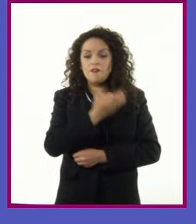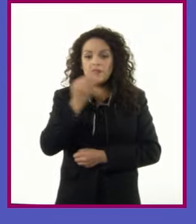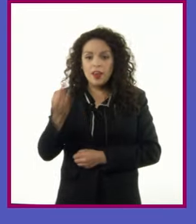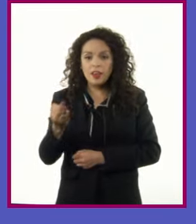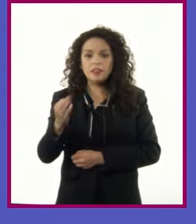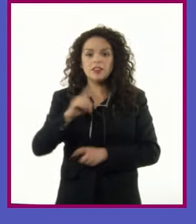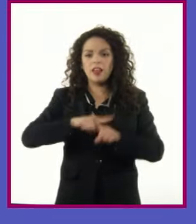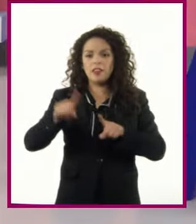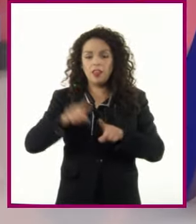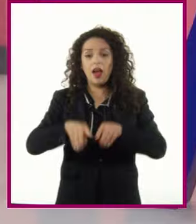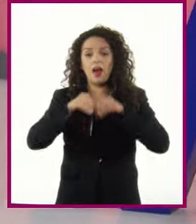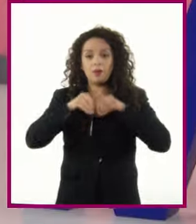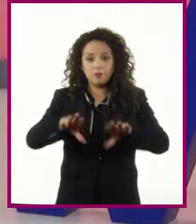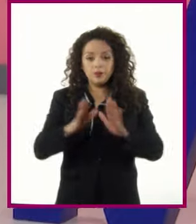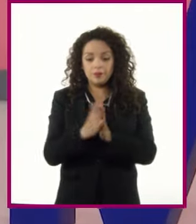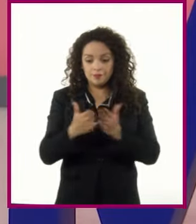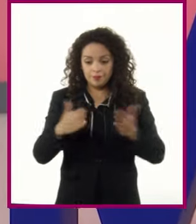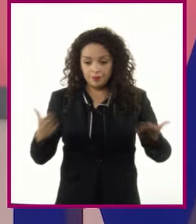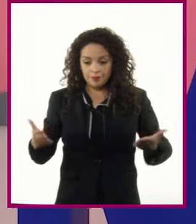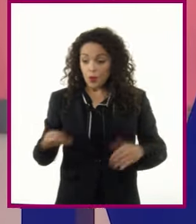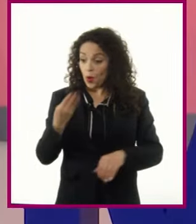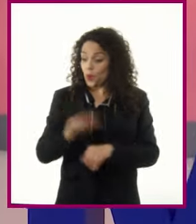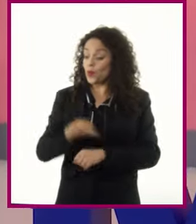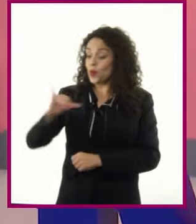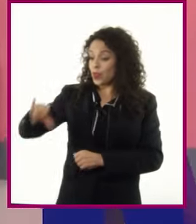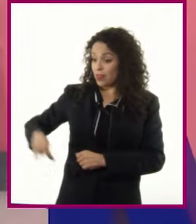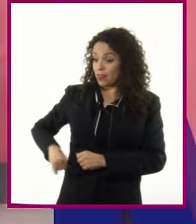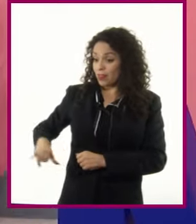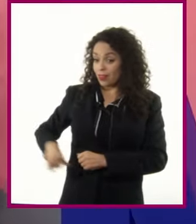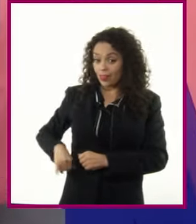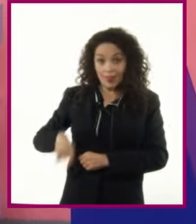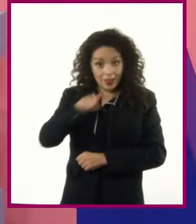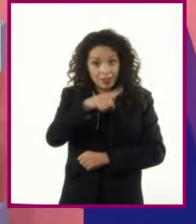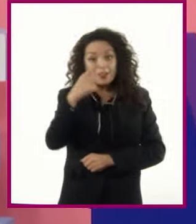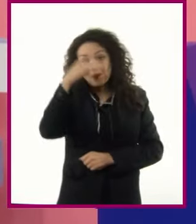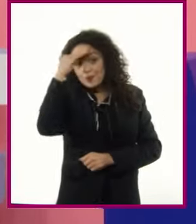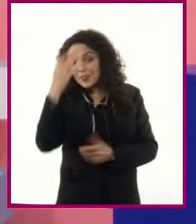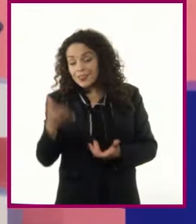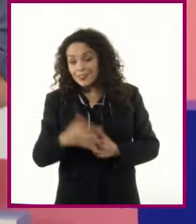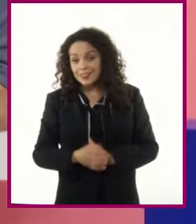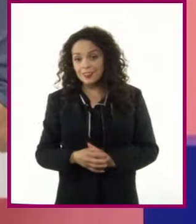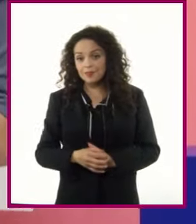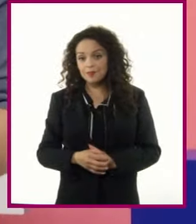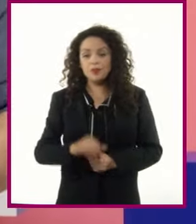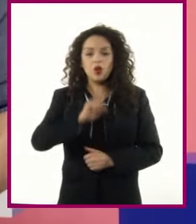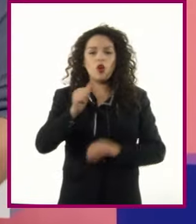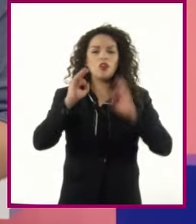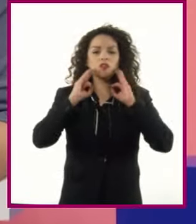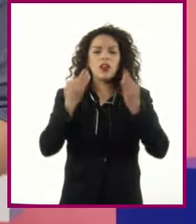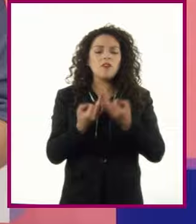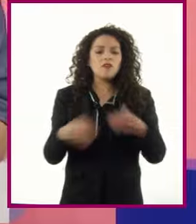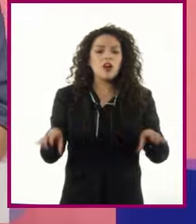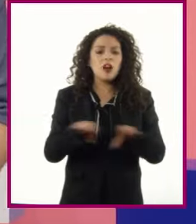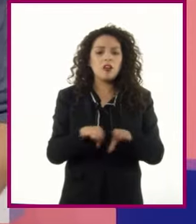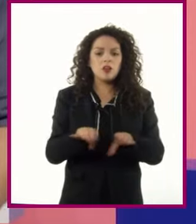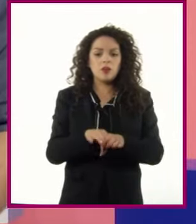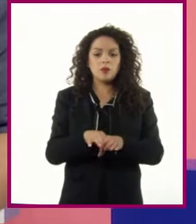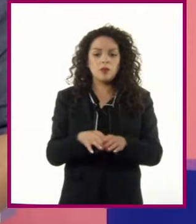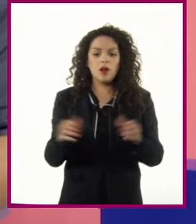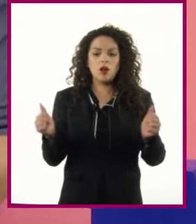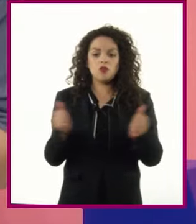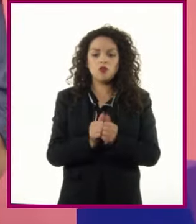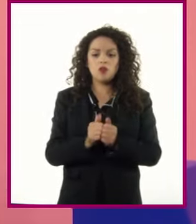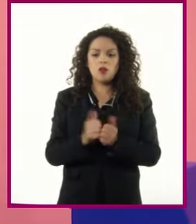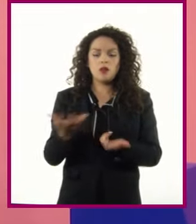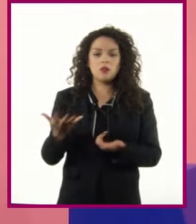entre otros ¡Interesante! ¿No creen? Otras maneras podrían ser a través de un soporte